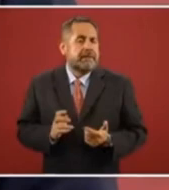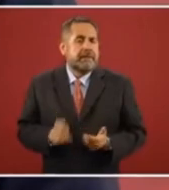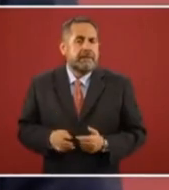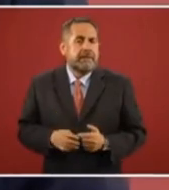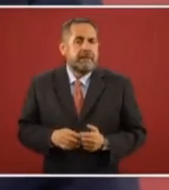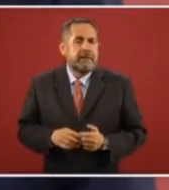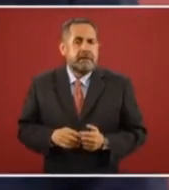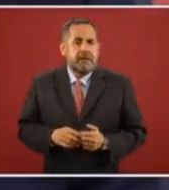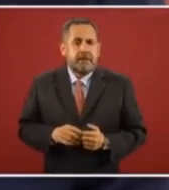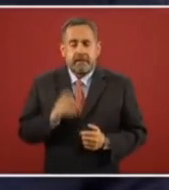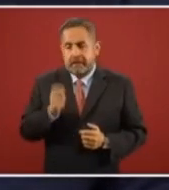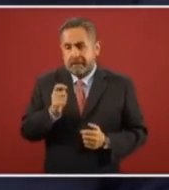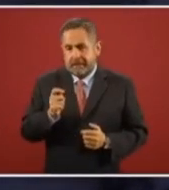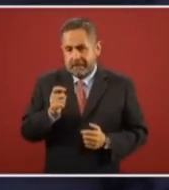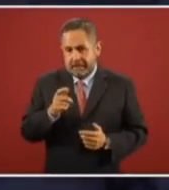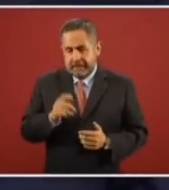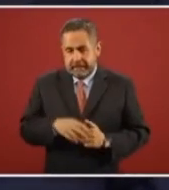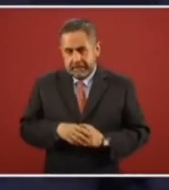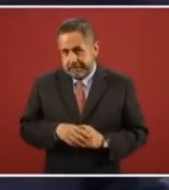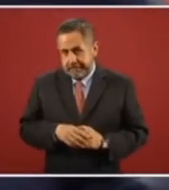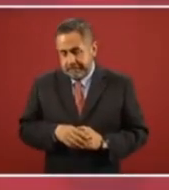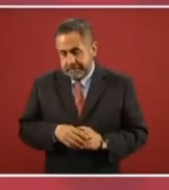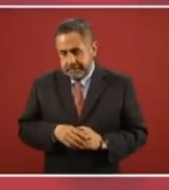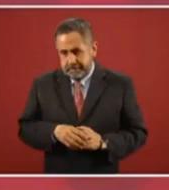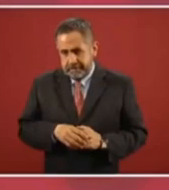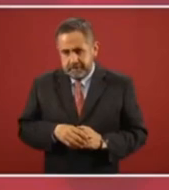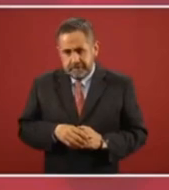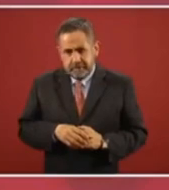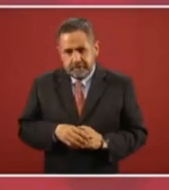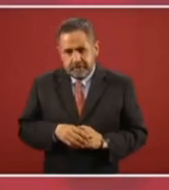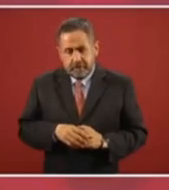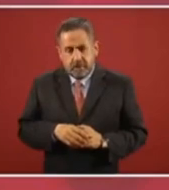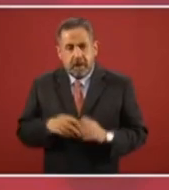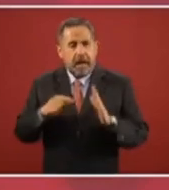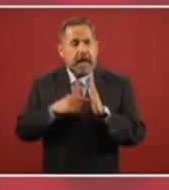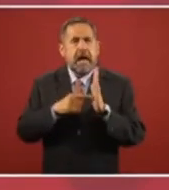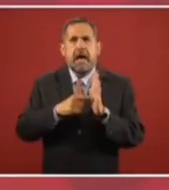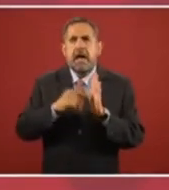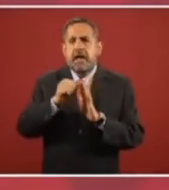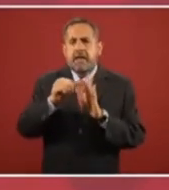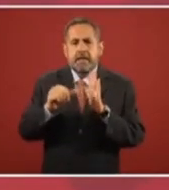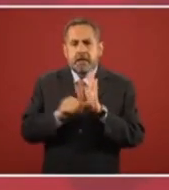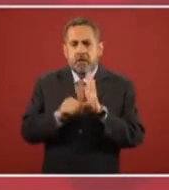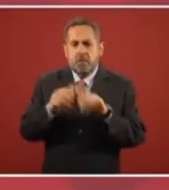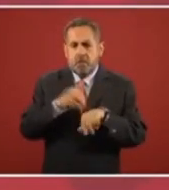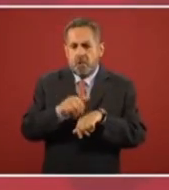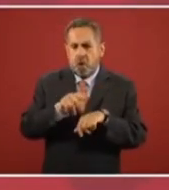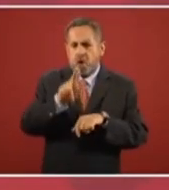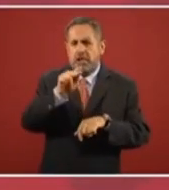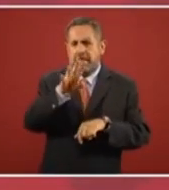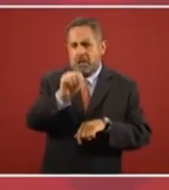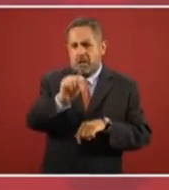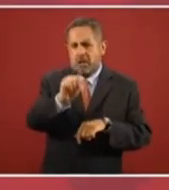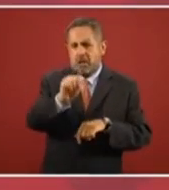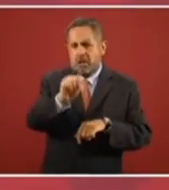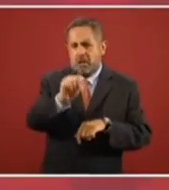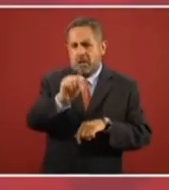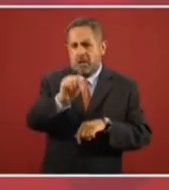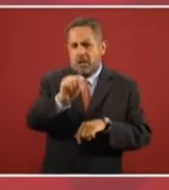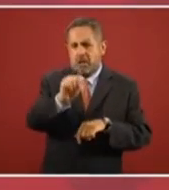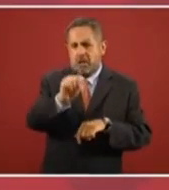...el texto del artículo 89 de la Constitución.